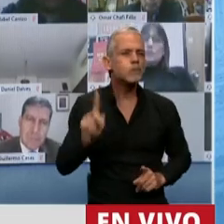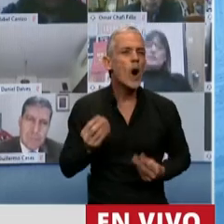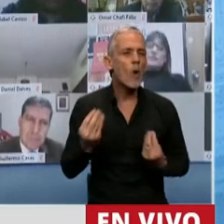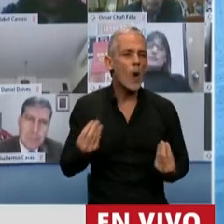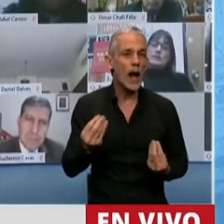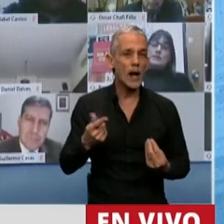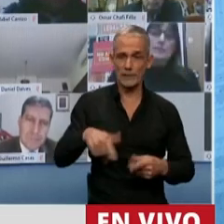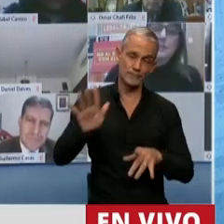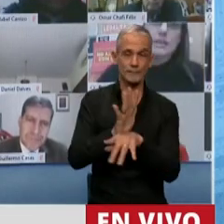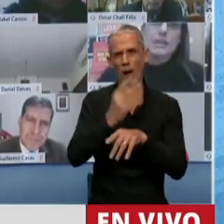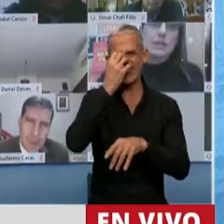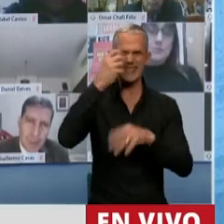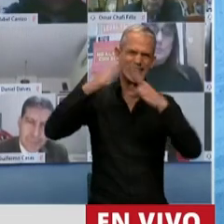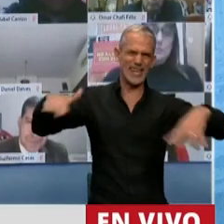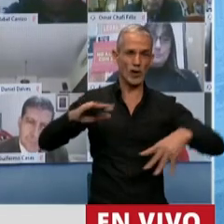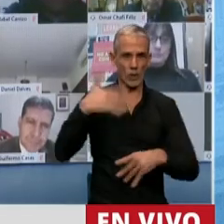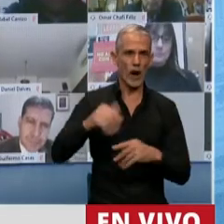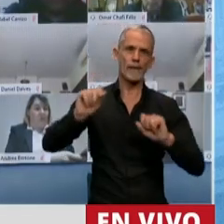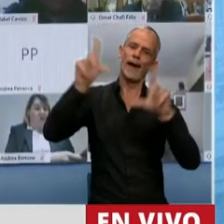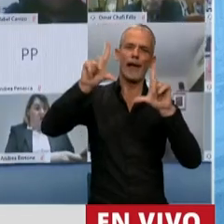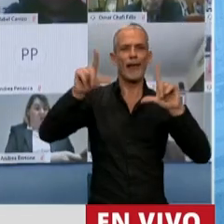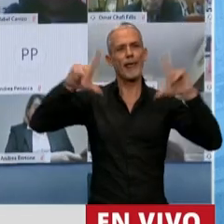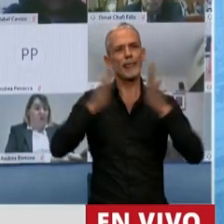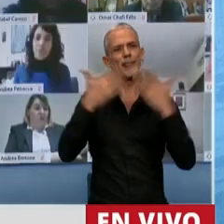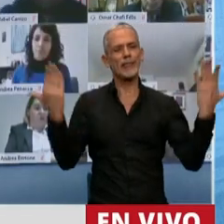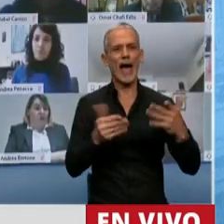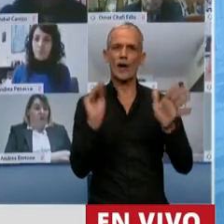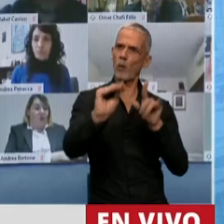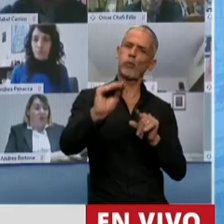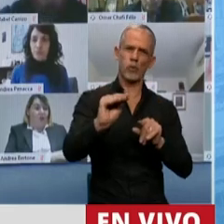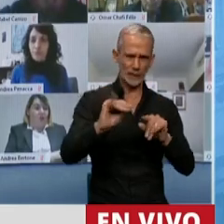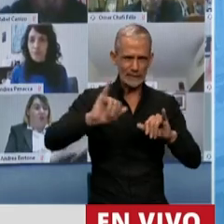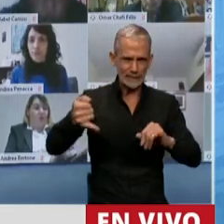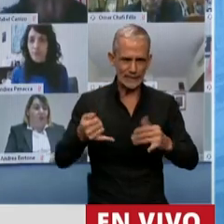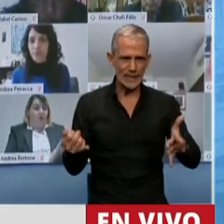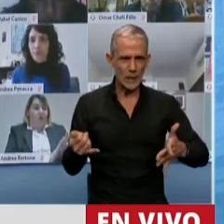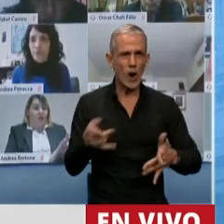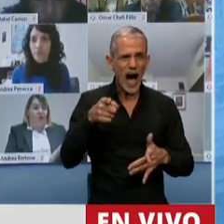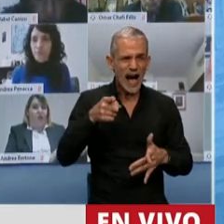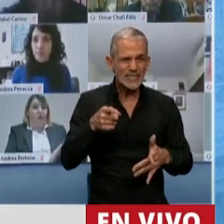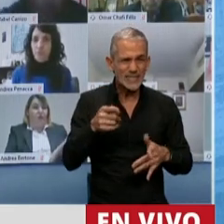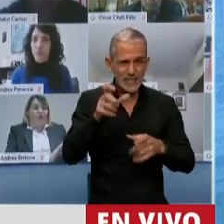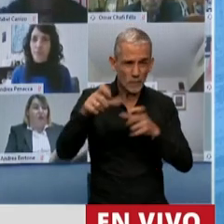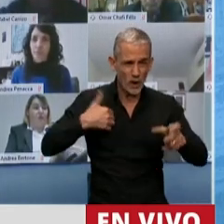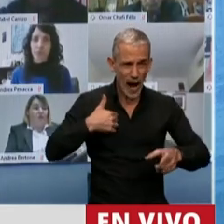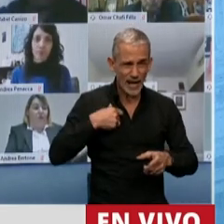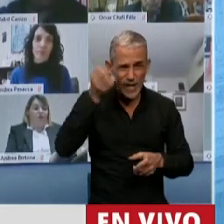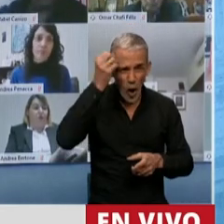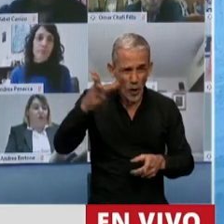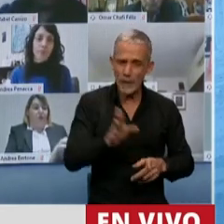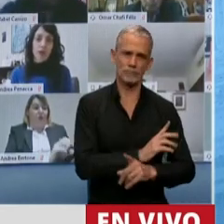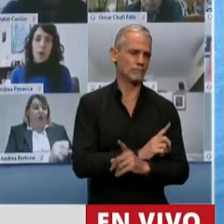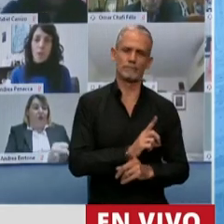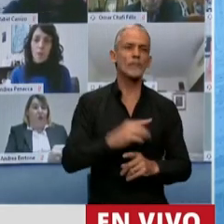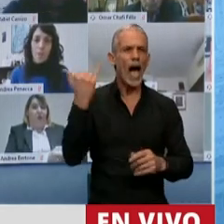Este circo que le va a dar los titulares a los medios adictos no va a ser olvidar a los argentinos que